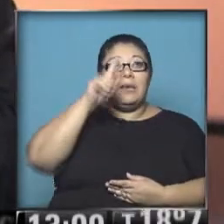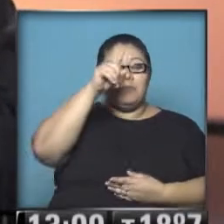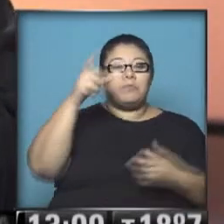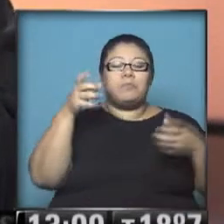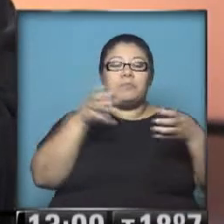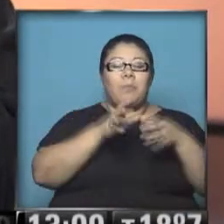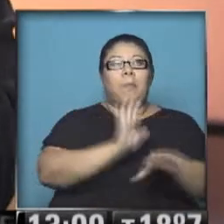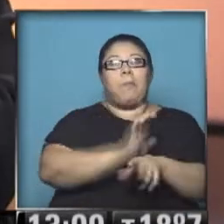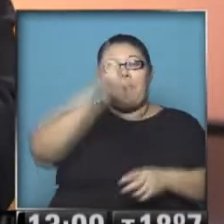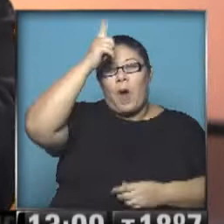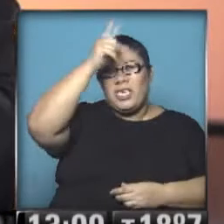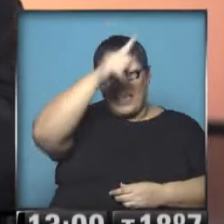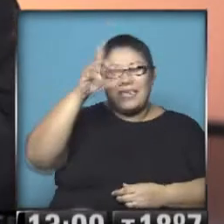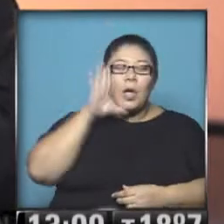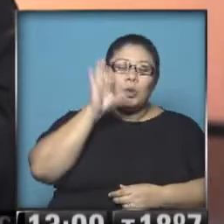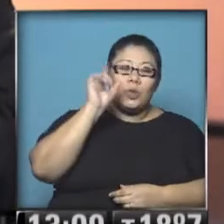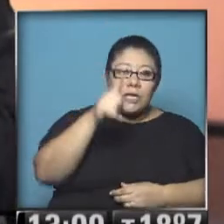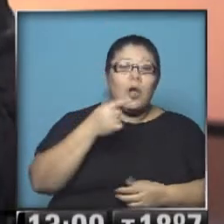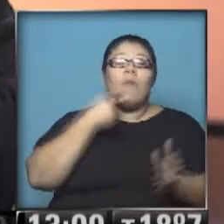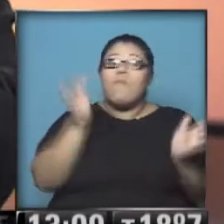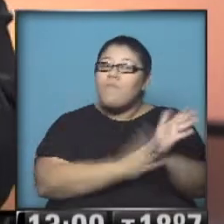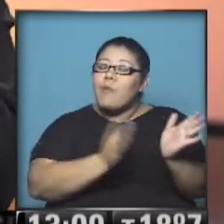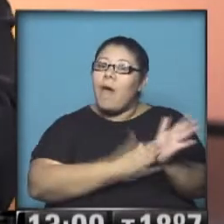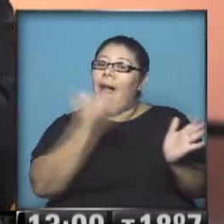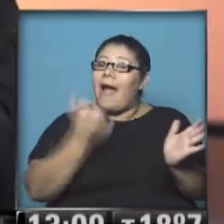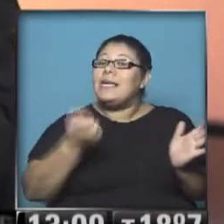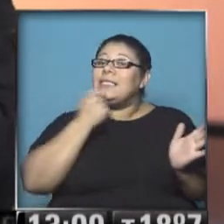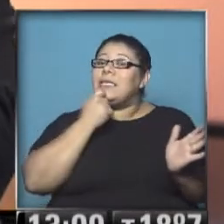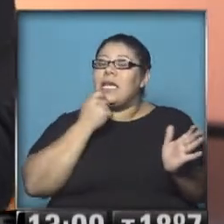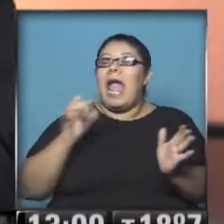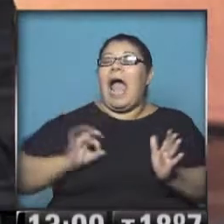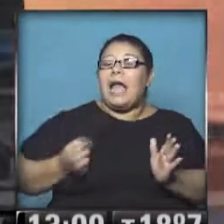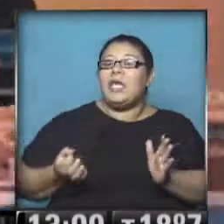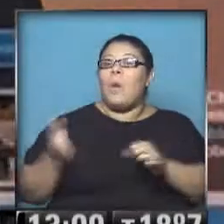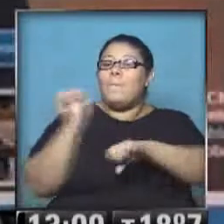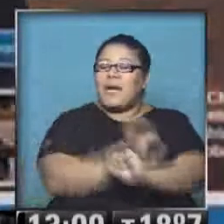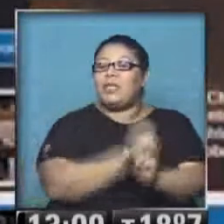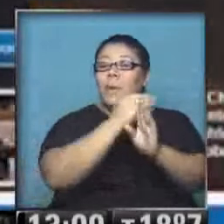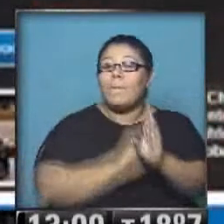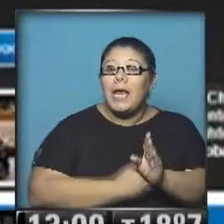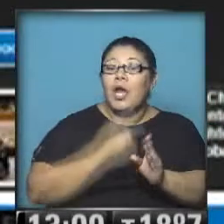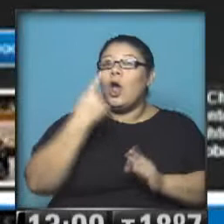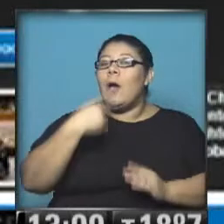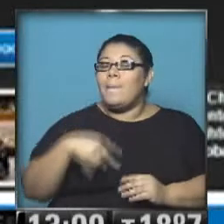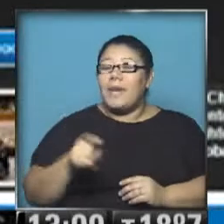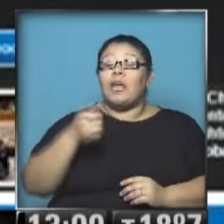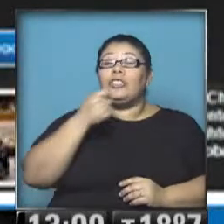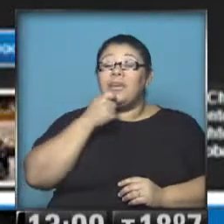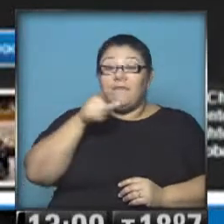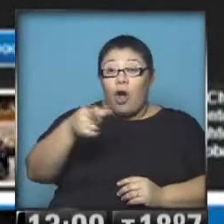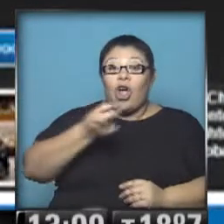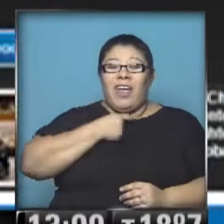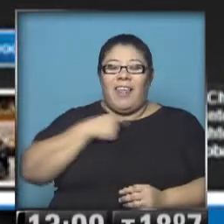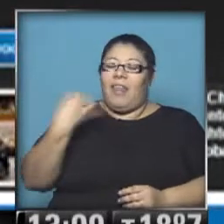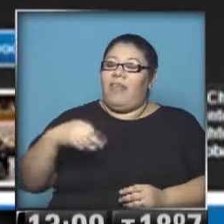acá tengo las pruebas. Si querés, reducción de condena. O si querés, conmutar algo y, bueno, nos tenés que hacer el favor. Bueno, y hablando de